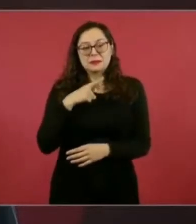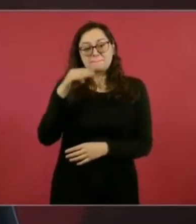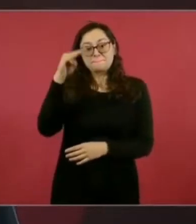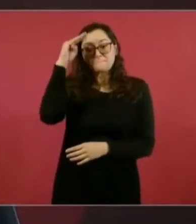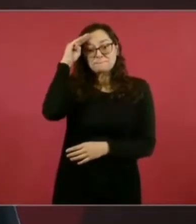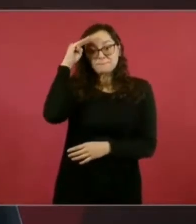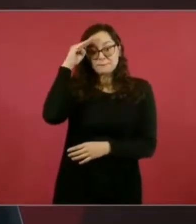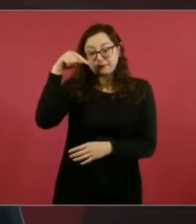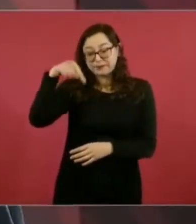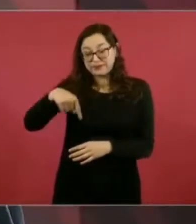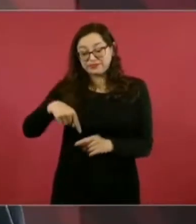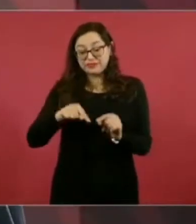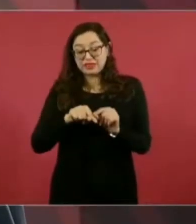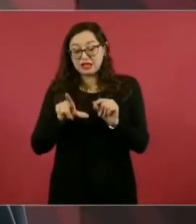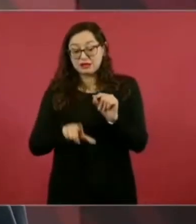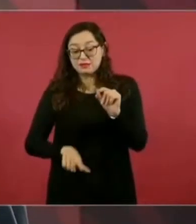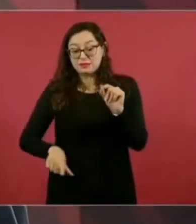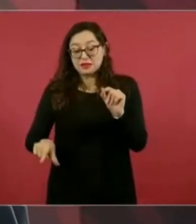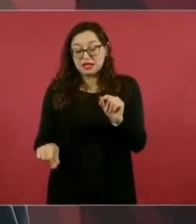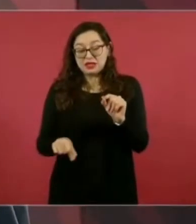llevando a cabo una transformación,